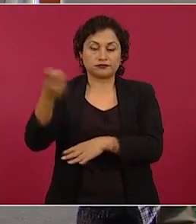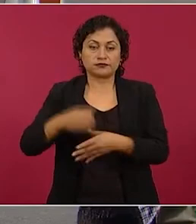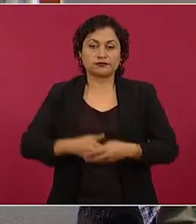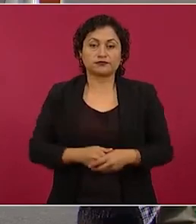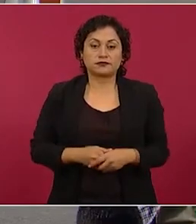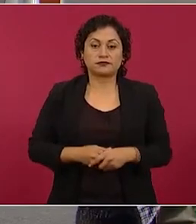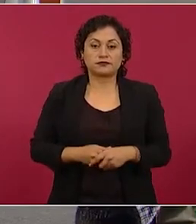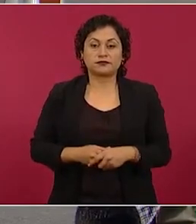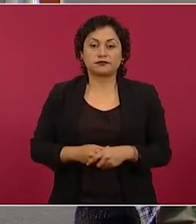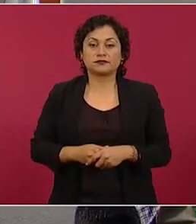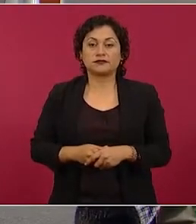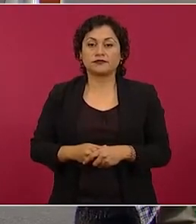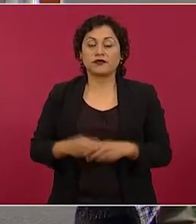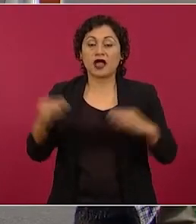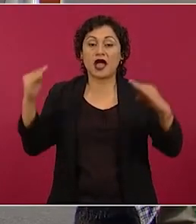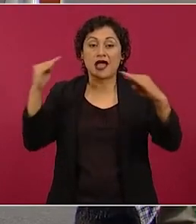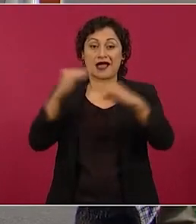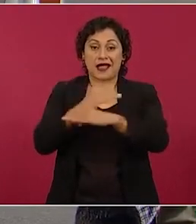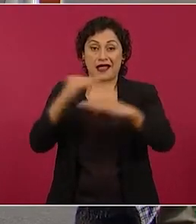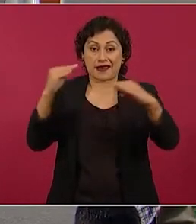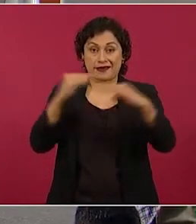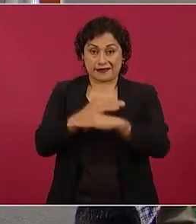en paralelo a la carretera,